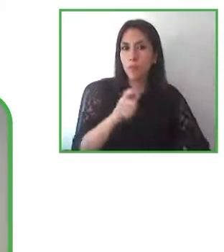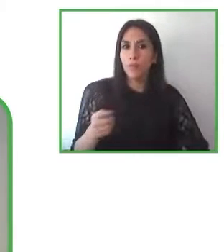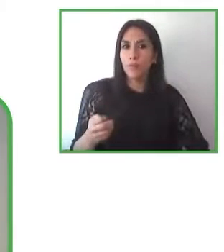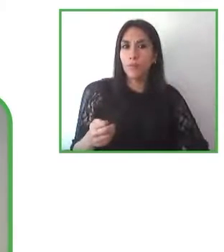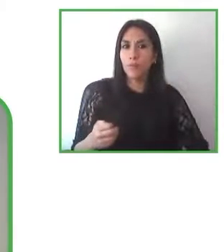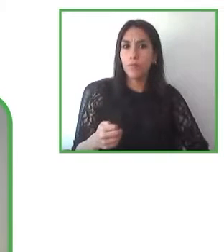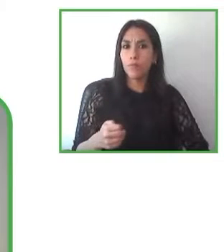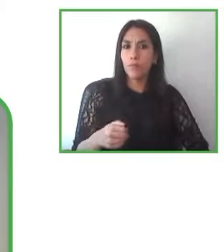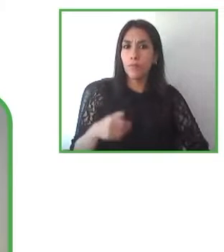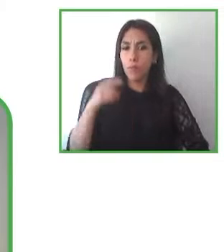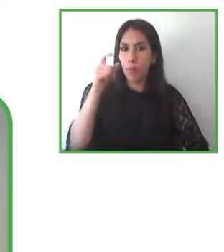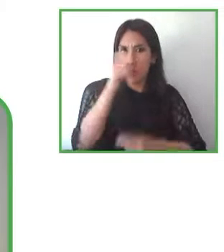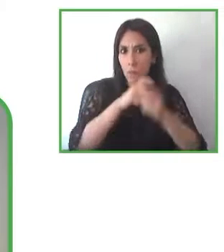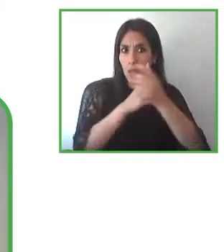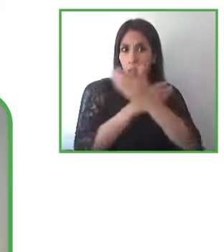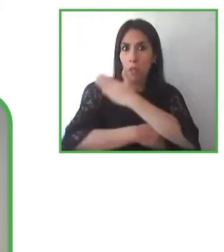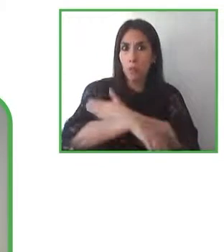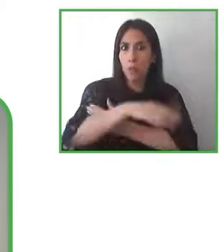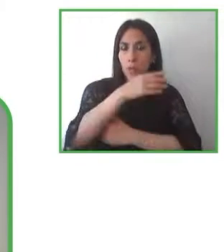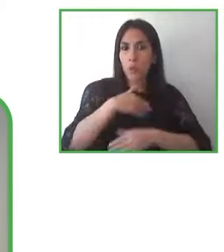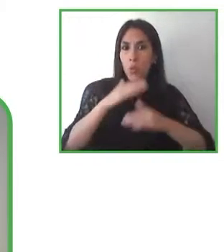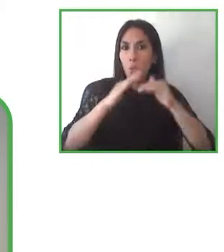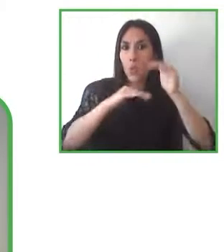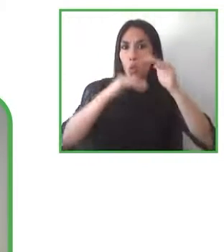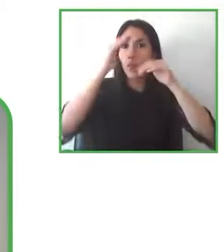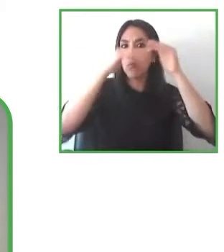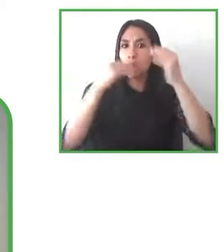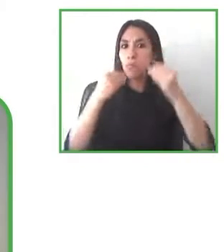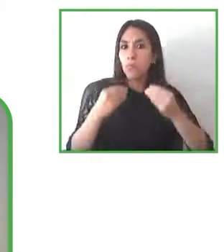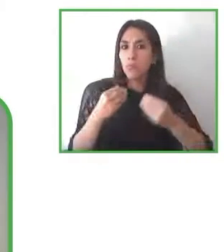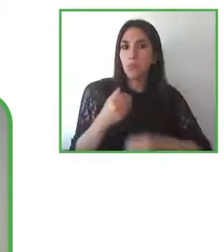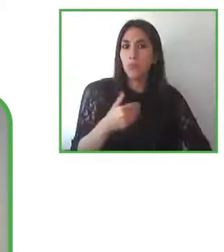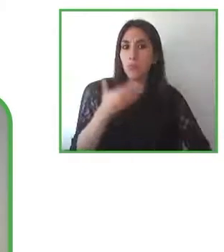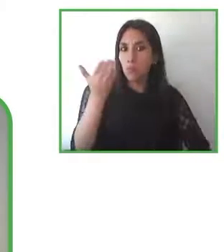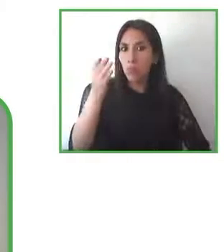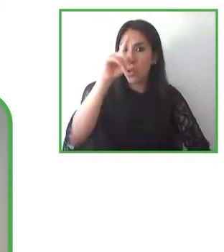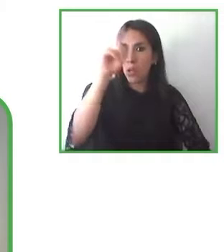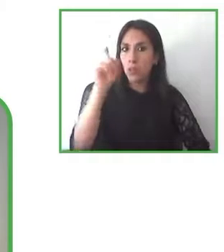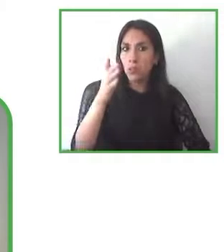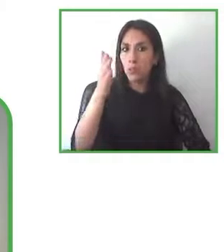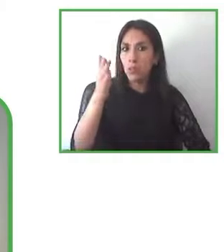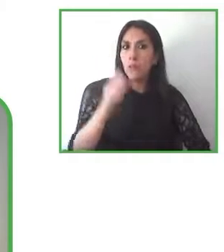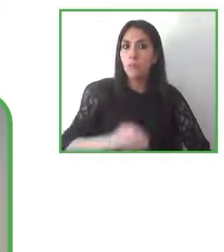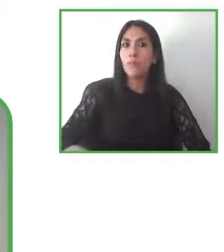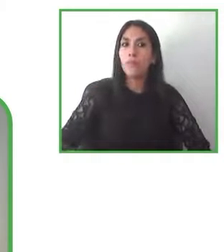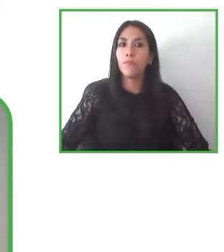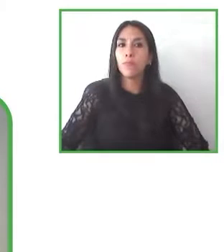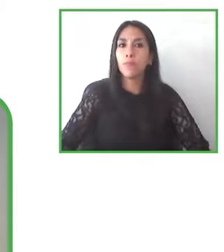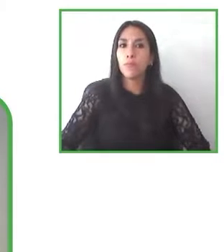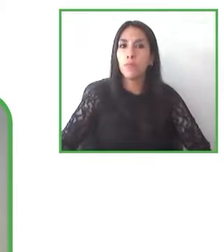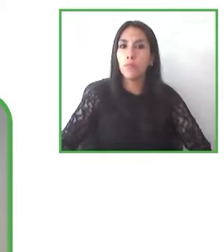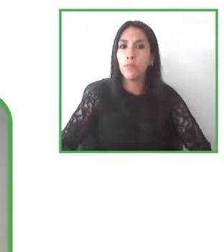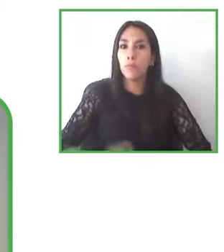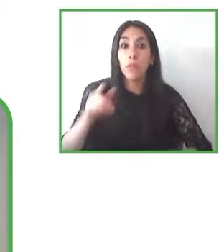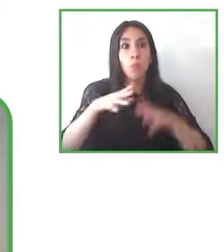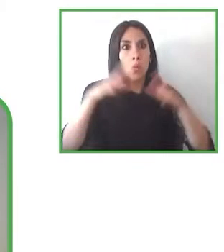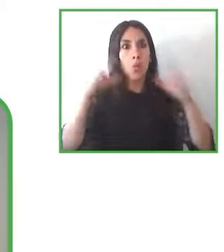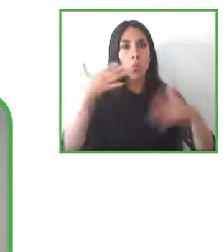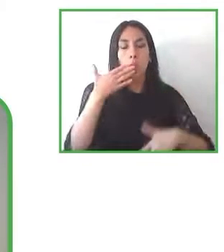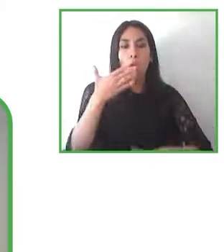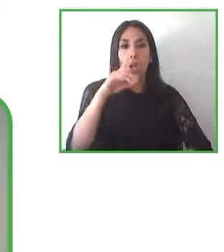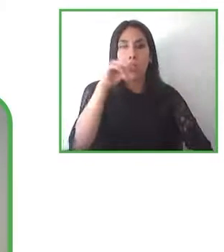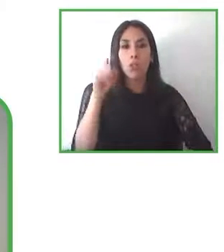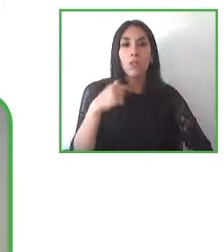bueno esta pregunta es muy importante porque en la academia existen pilares fundamentales que son la